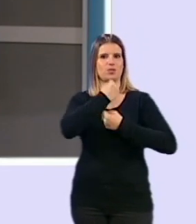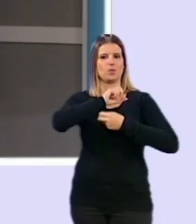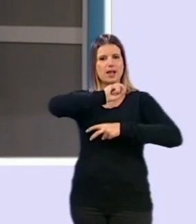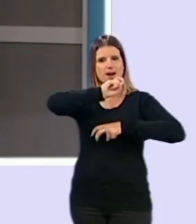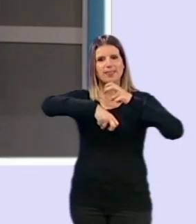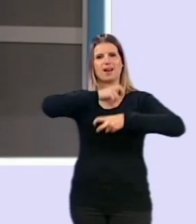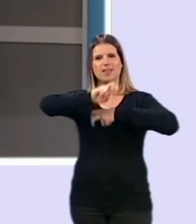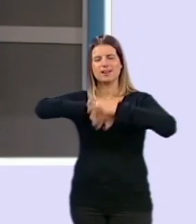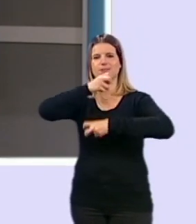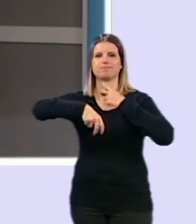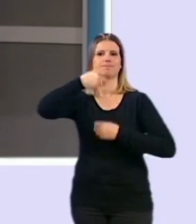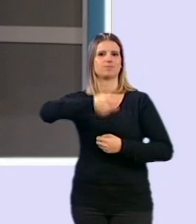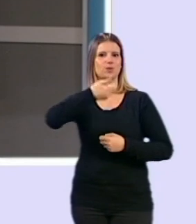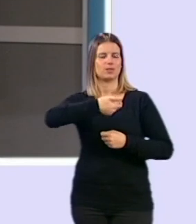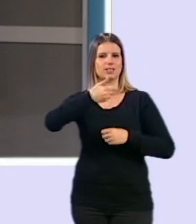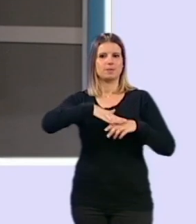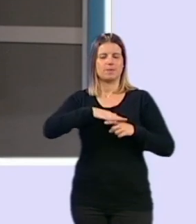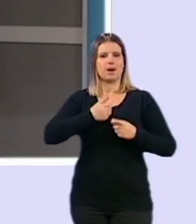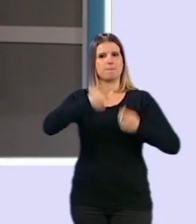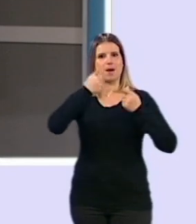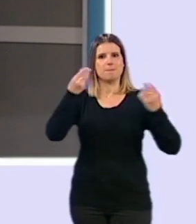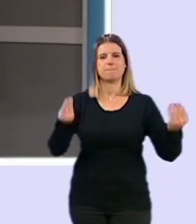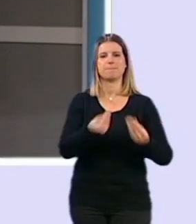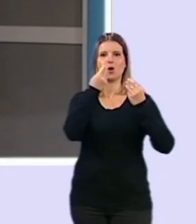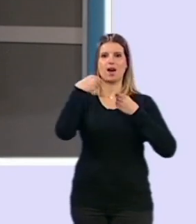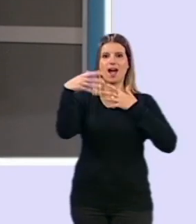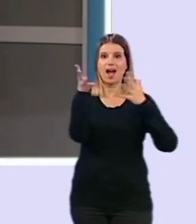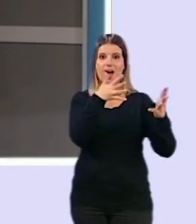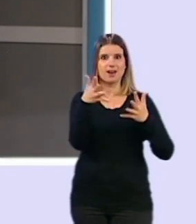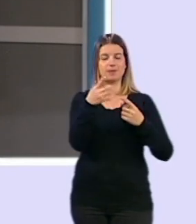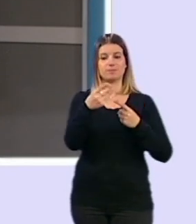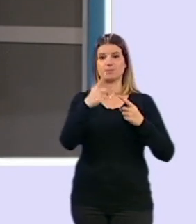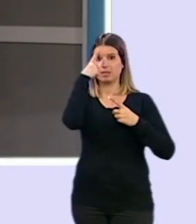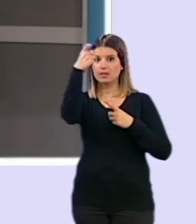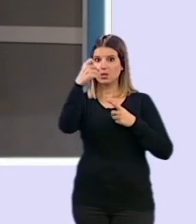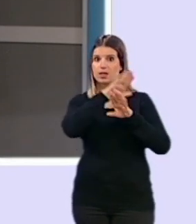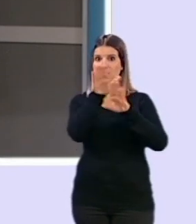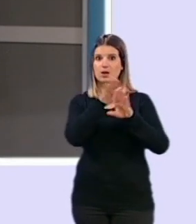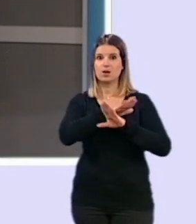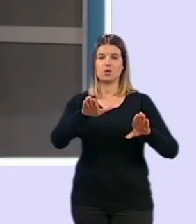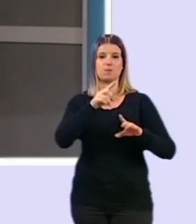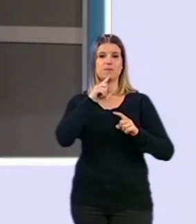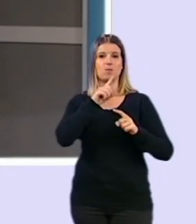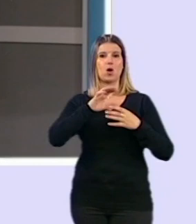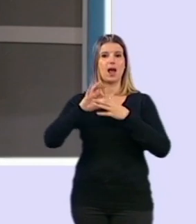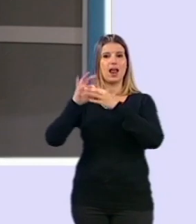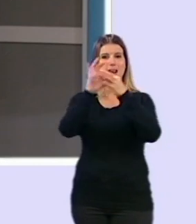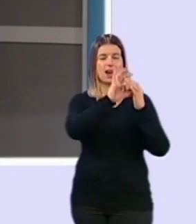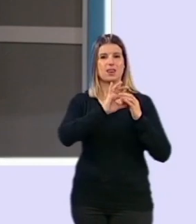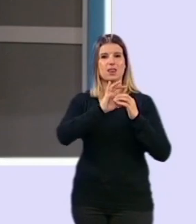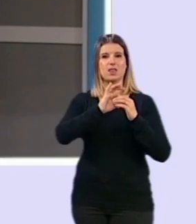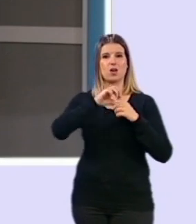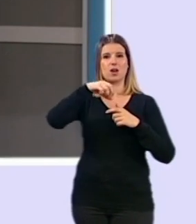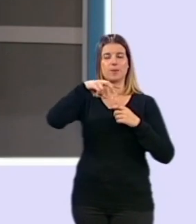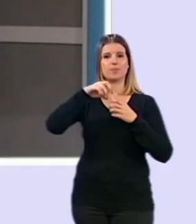importante al final para la calidad del aire y recordar finalmente que Naciones Unidas este año, perdón, el año